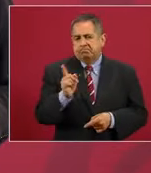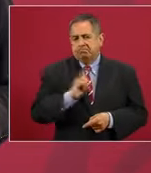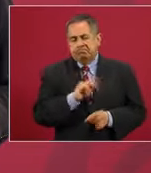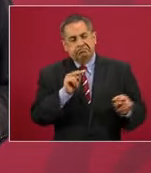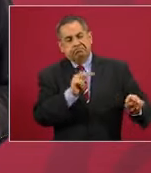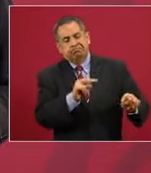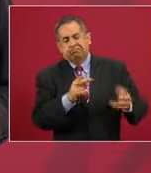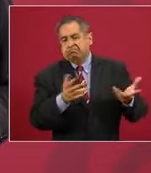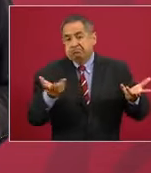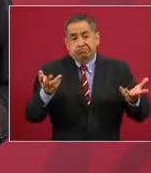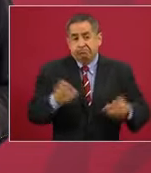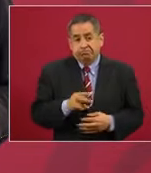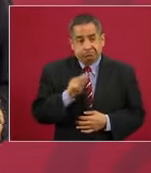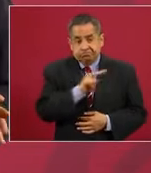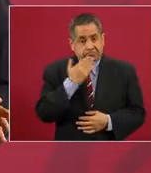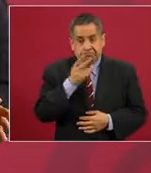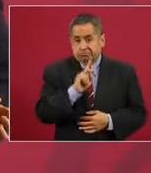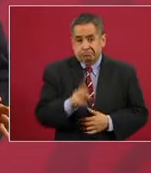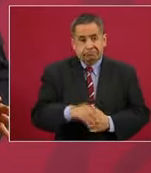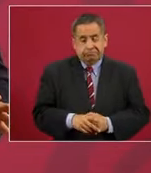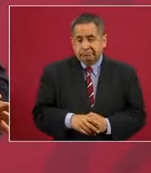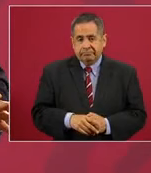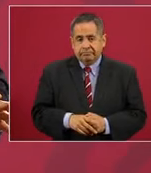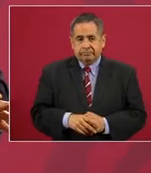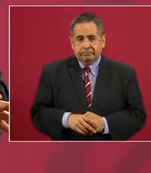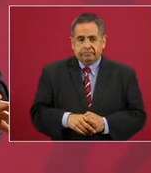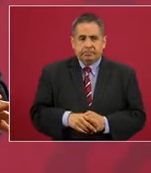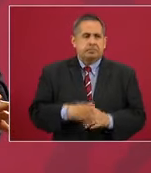Al principio,